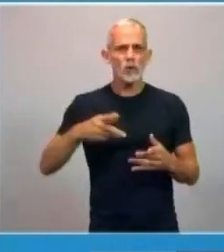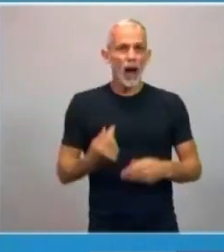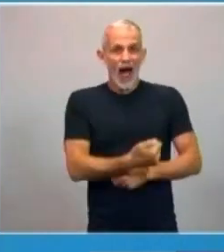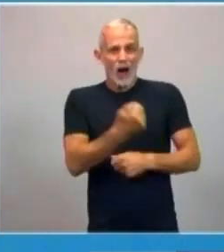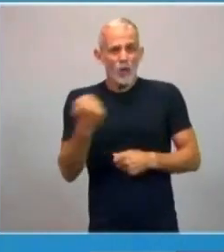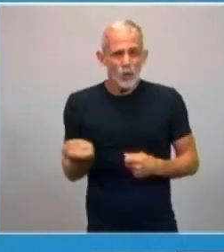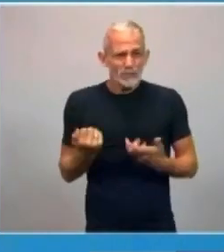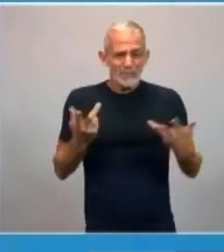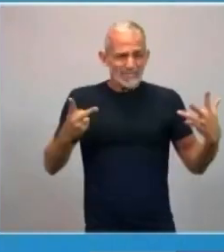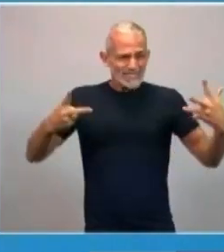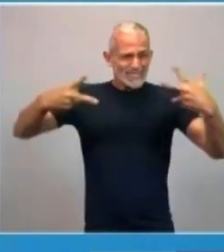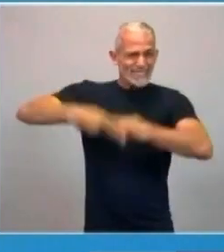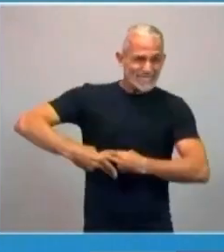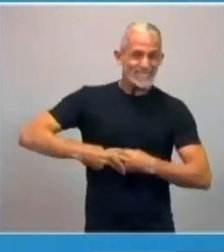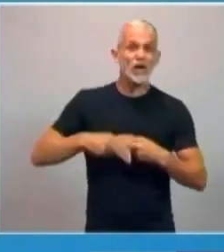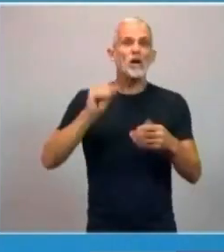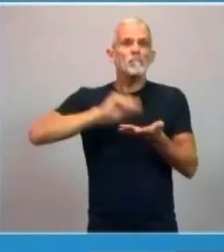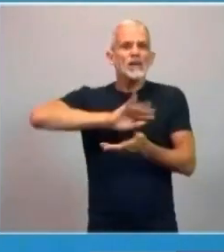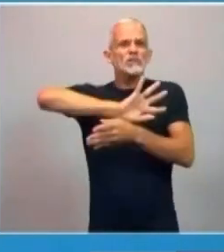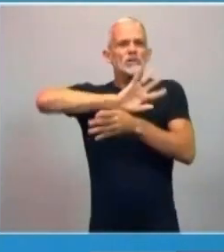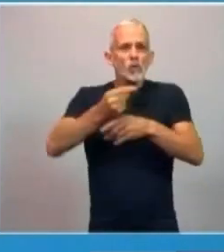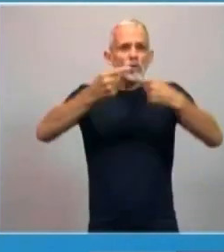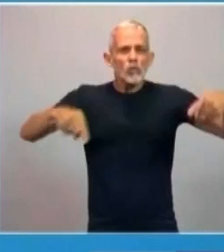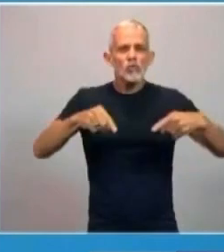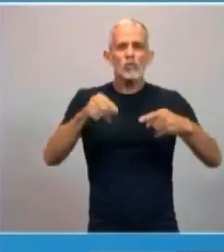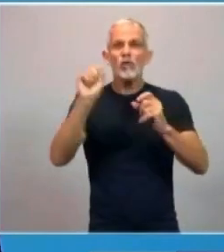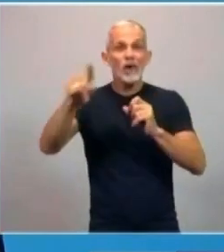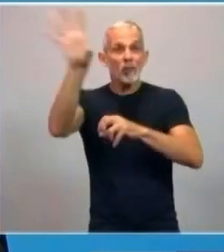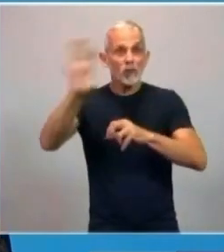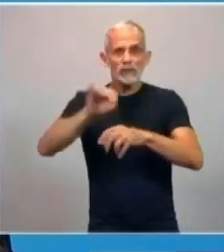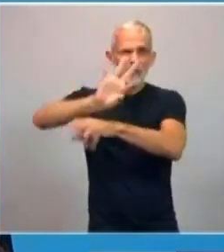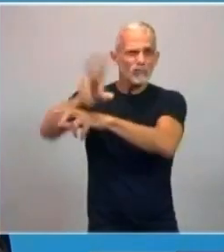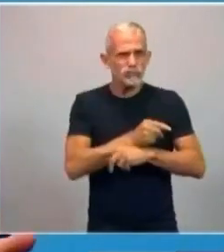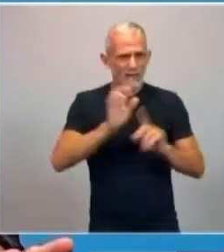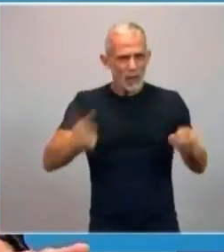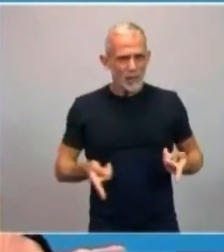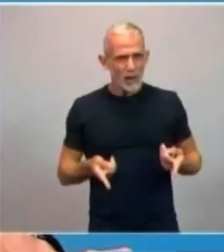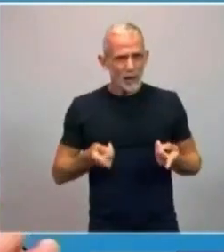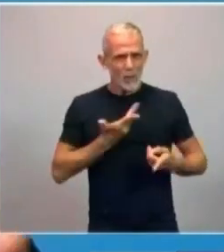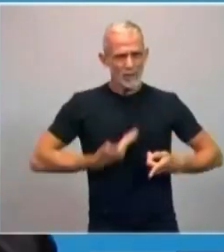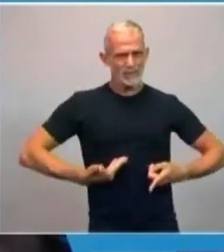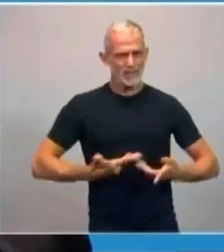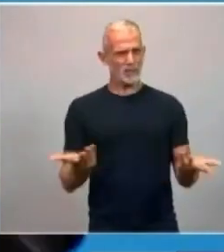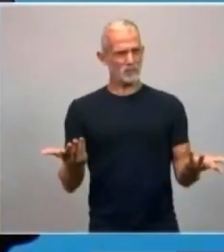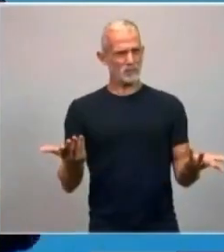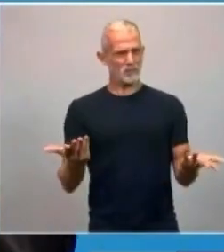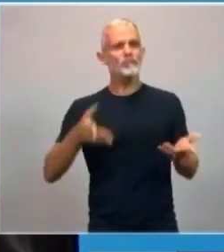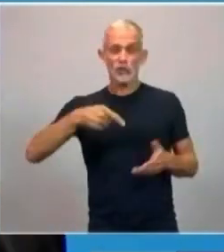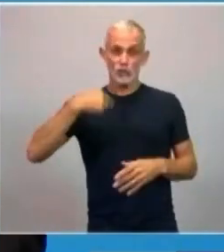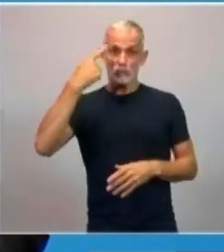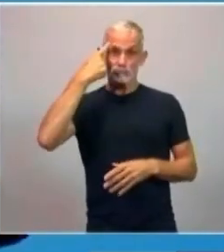salvaje, sino que se roba los recursos de las provincias. Eso creo que